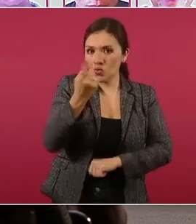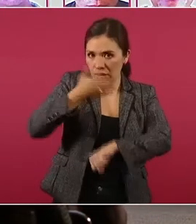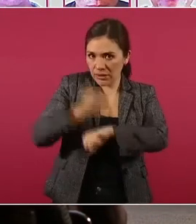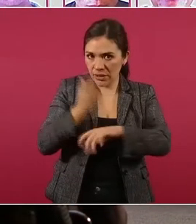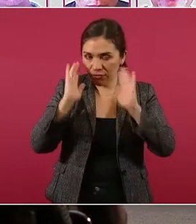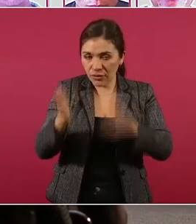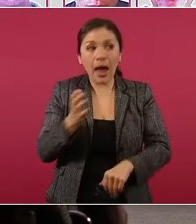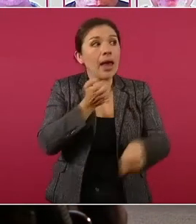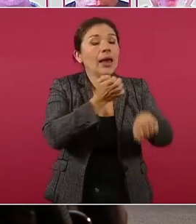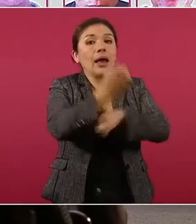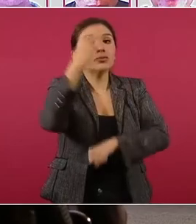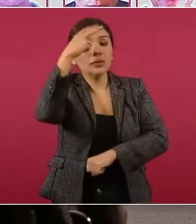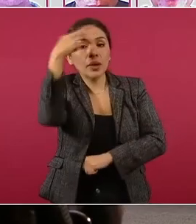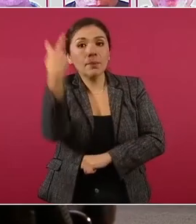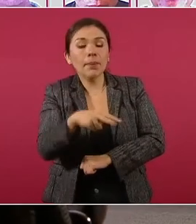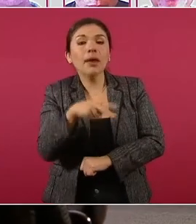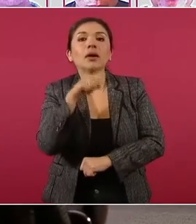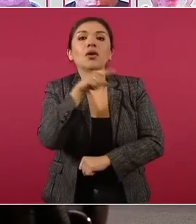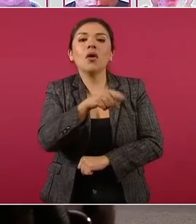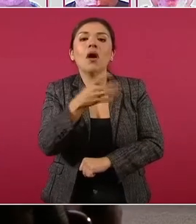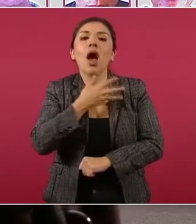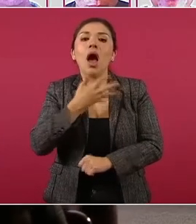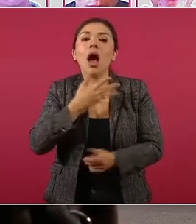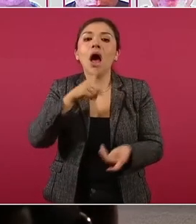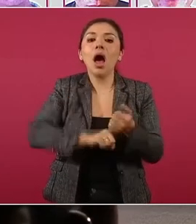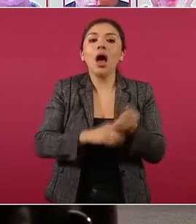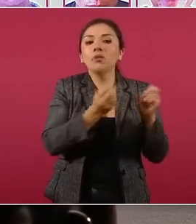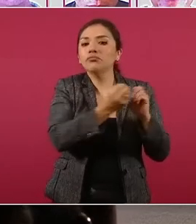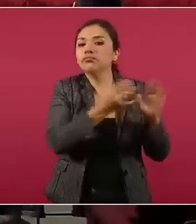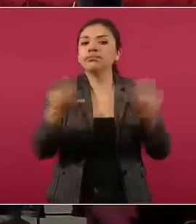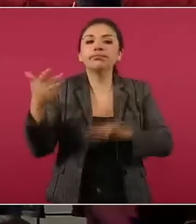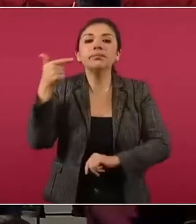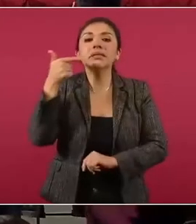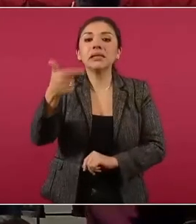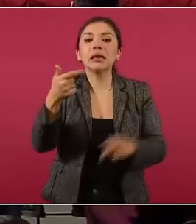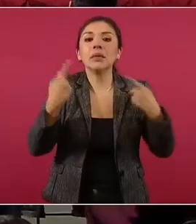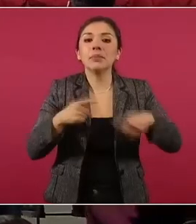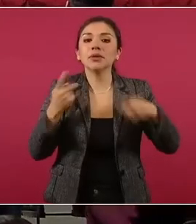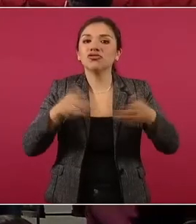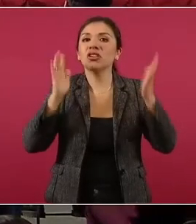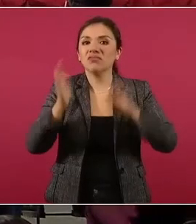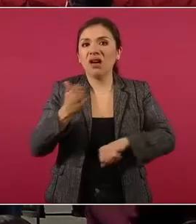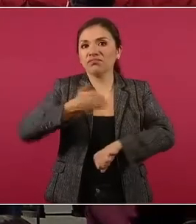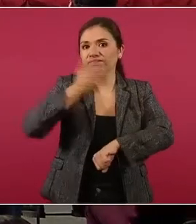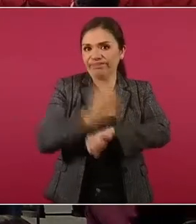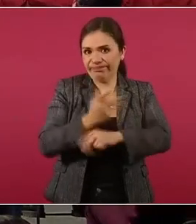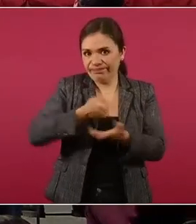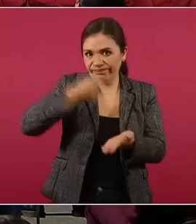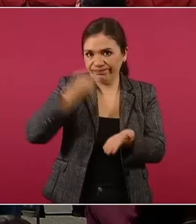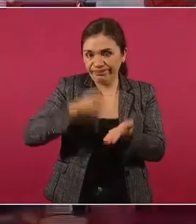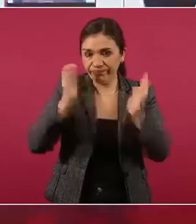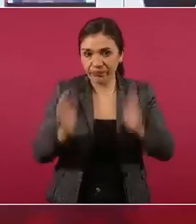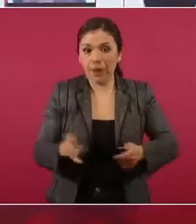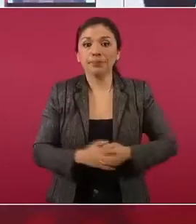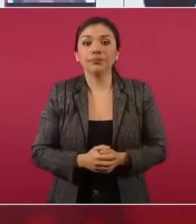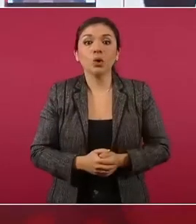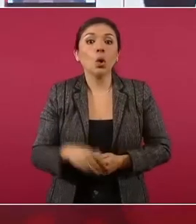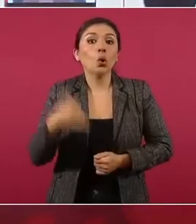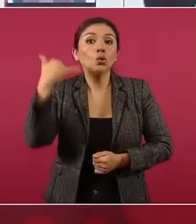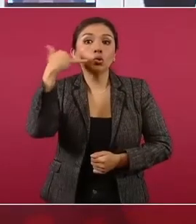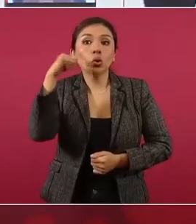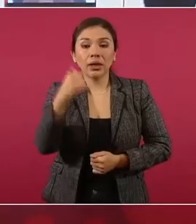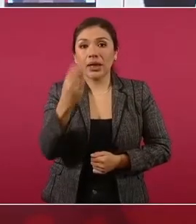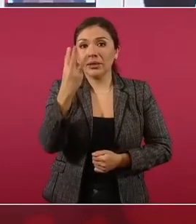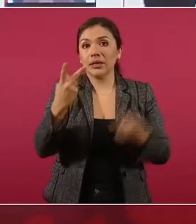Estado de México hablamos de siete sentenciados. Siguiente. En Yucatán tres